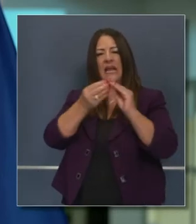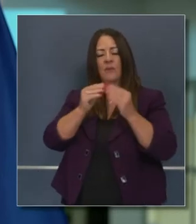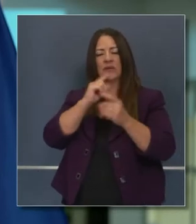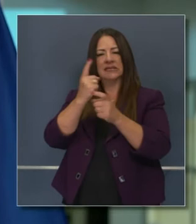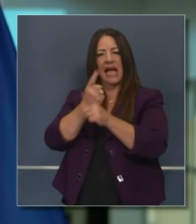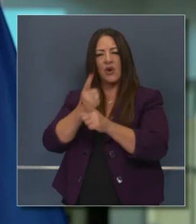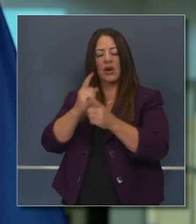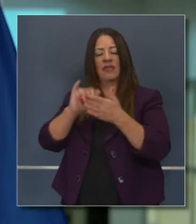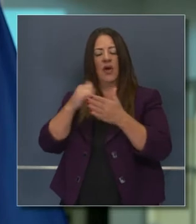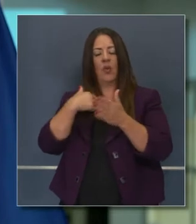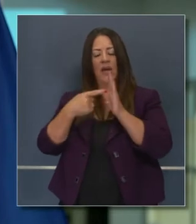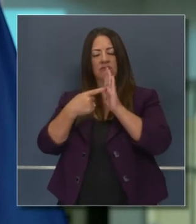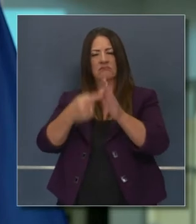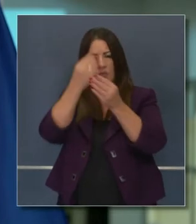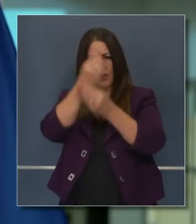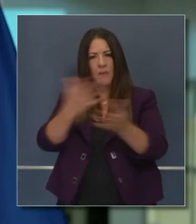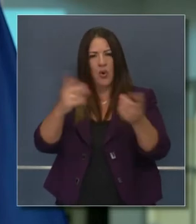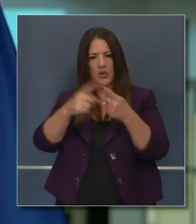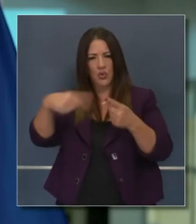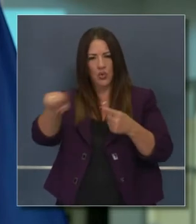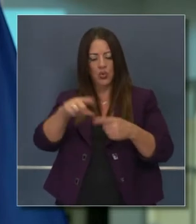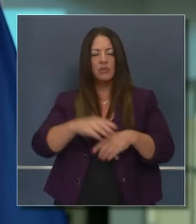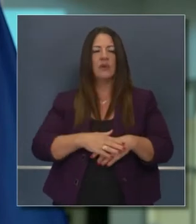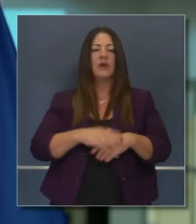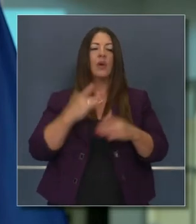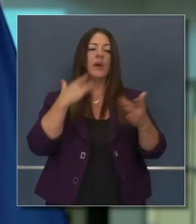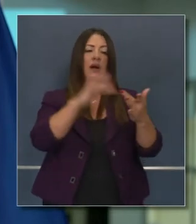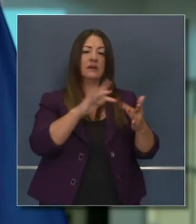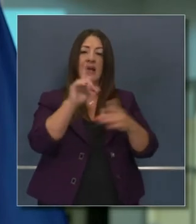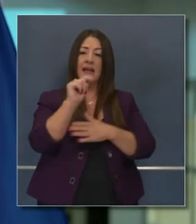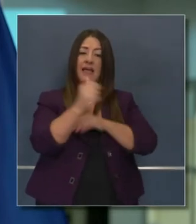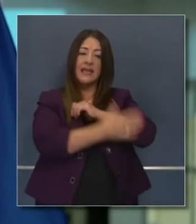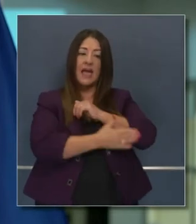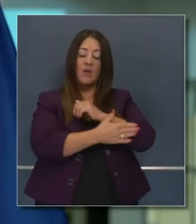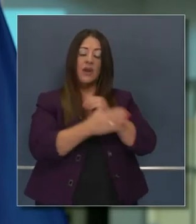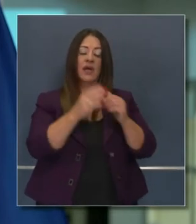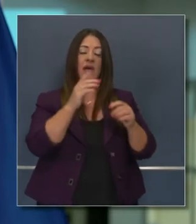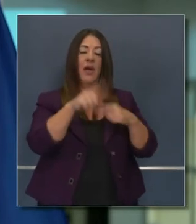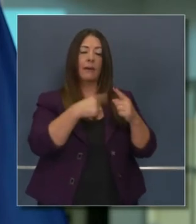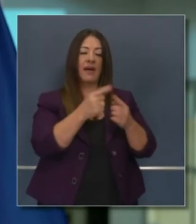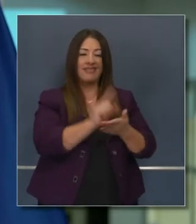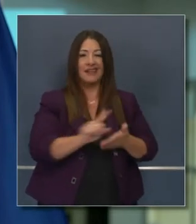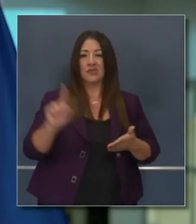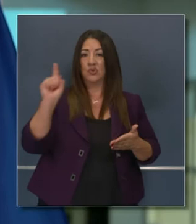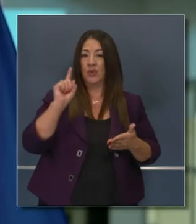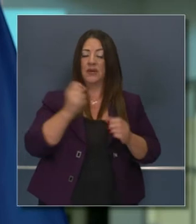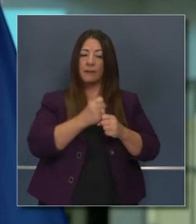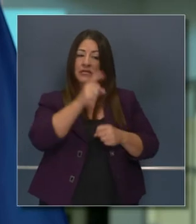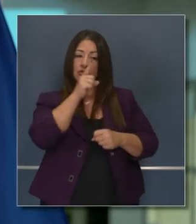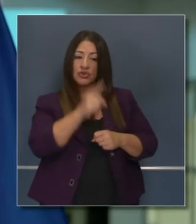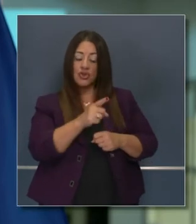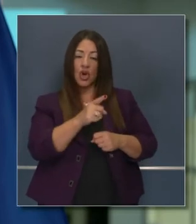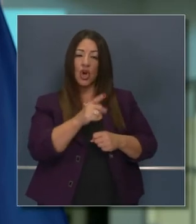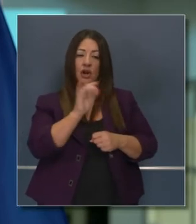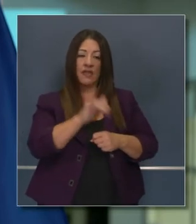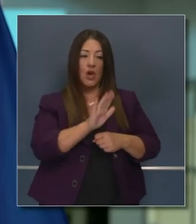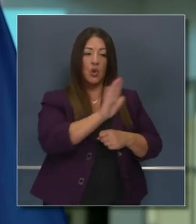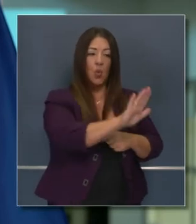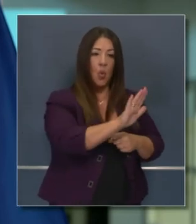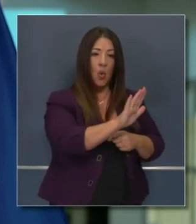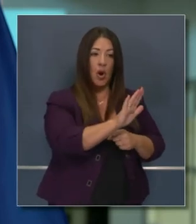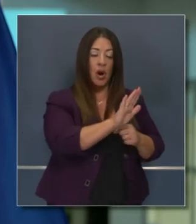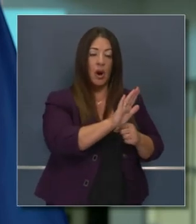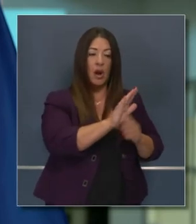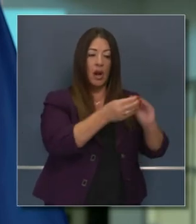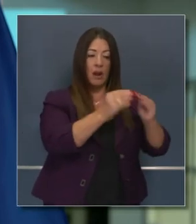En el condado de Los Ángeles pasamos bastante tiempo en la última semana trabajando con el condado de Los Ángeles para asegurarnos de que el